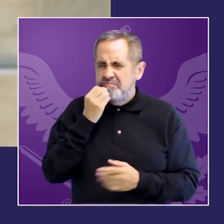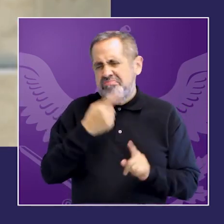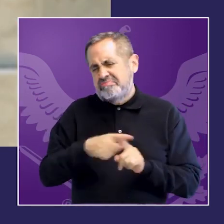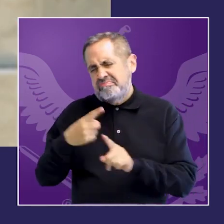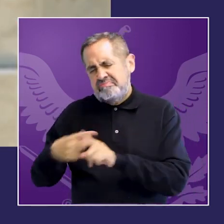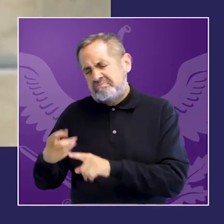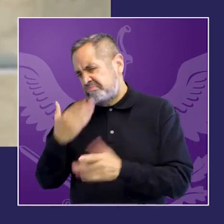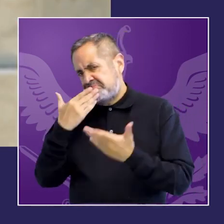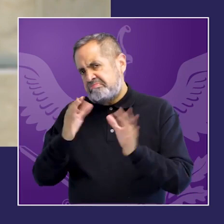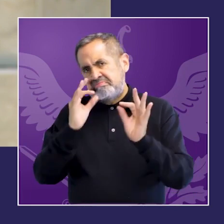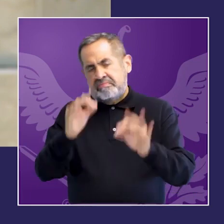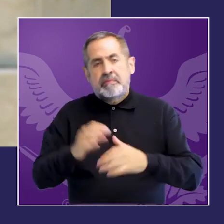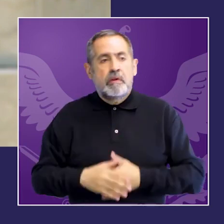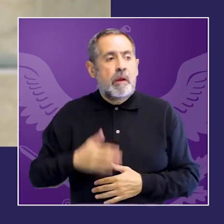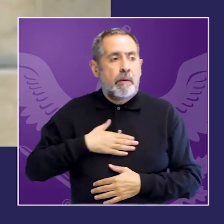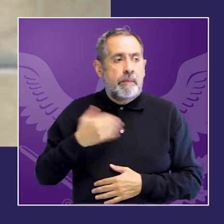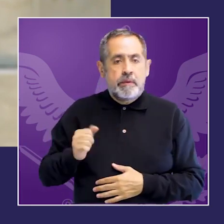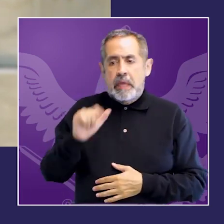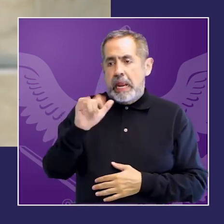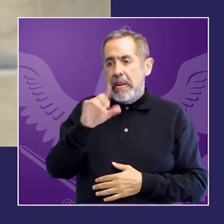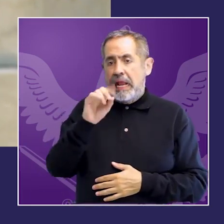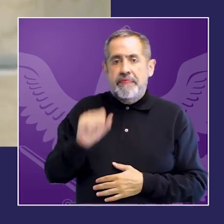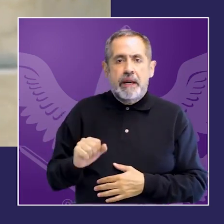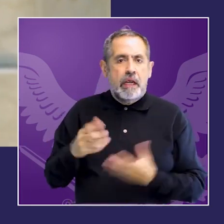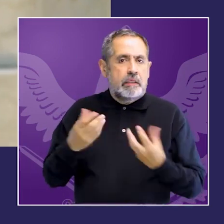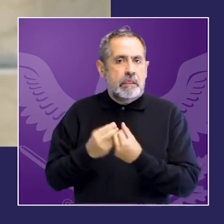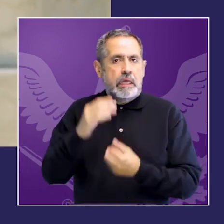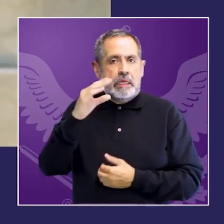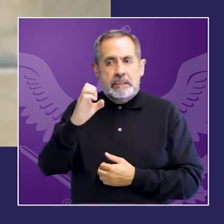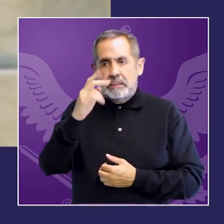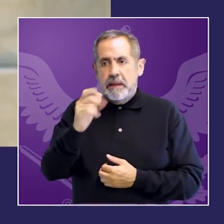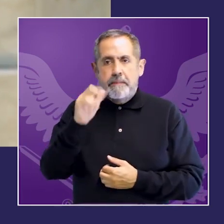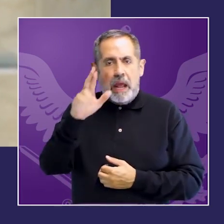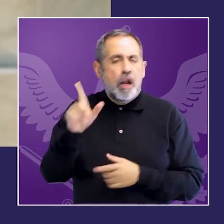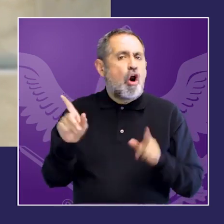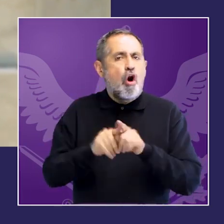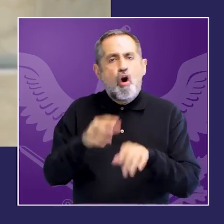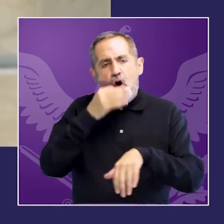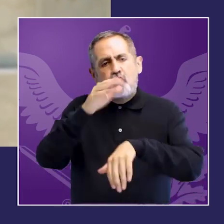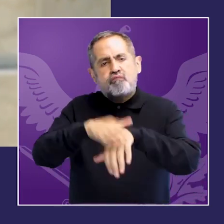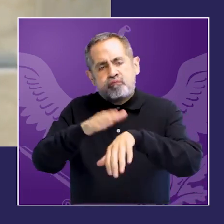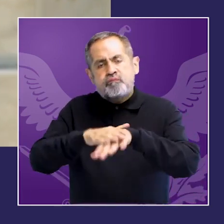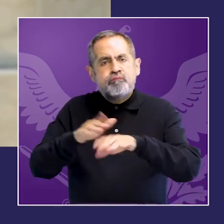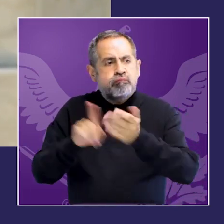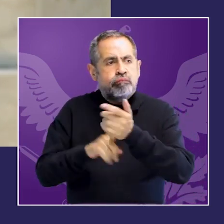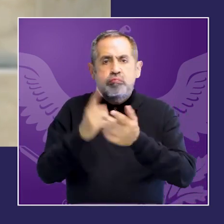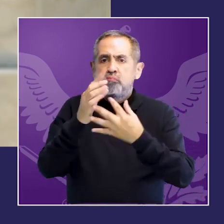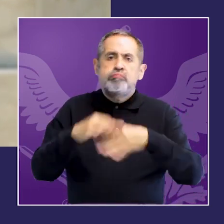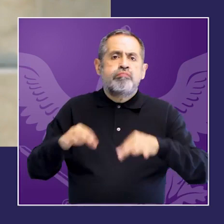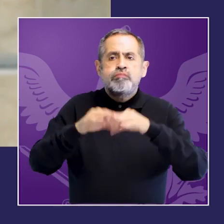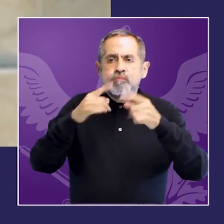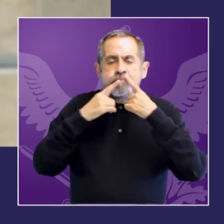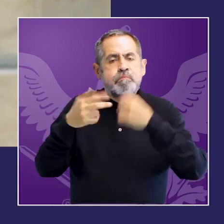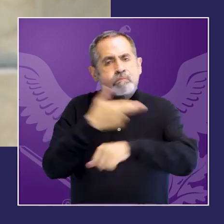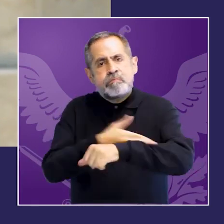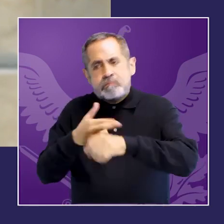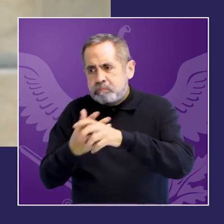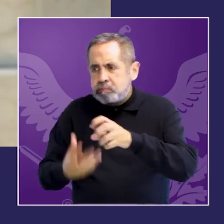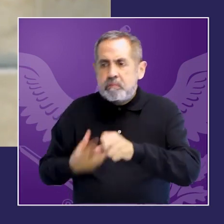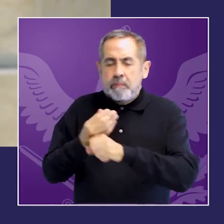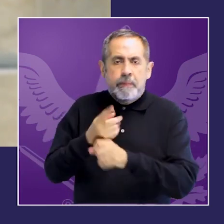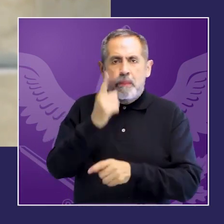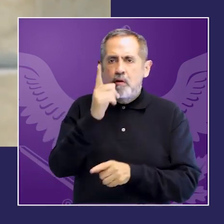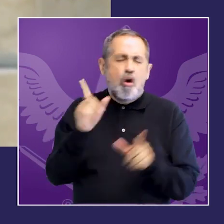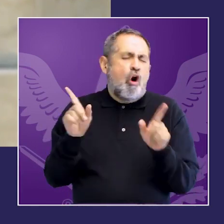políticas etcétera soy Alejandra Valdés de la Cepal solo decir es que es solo